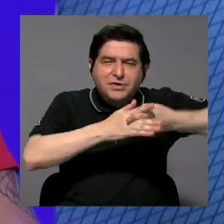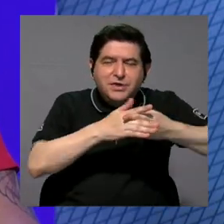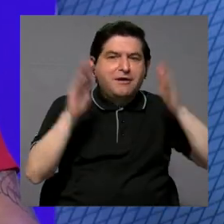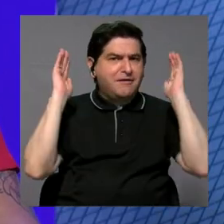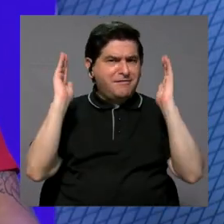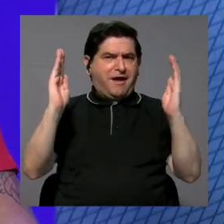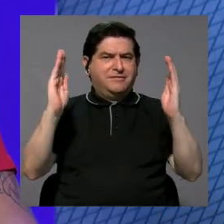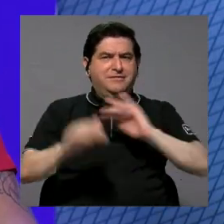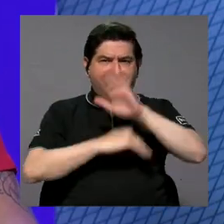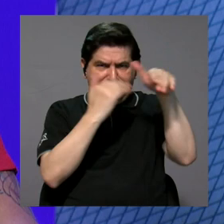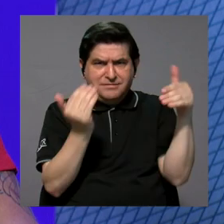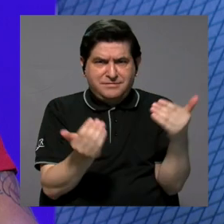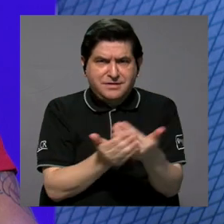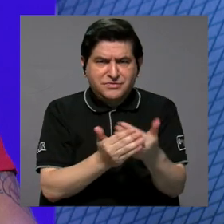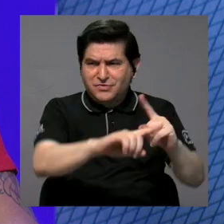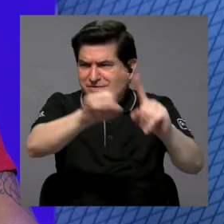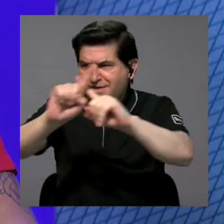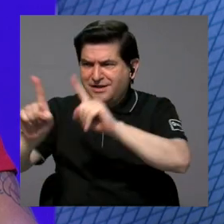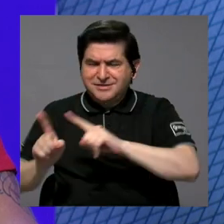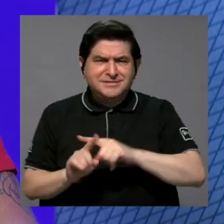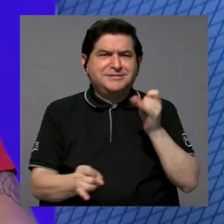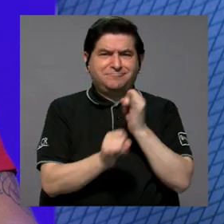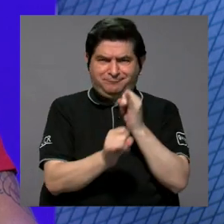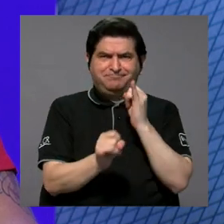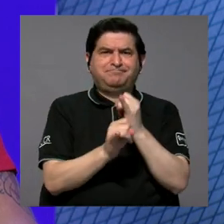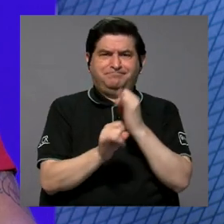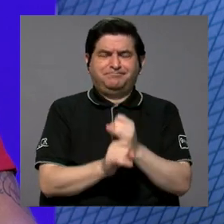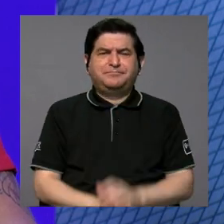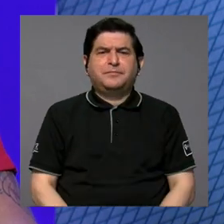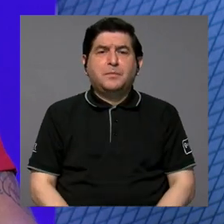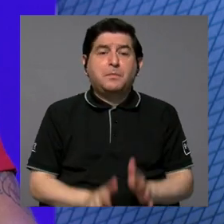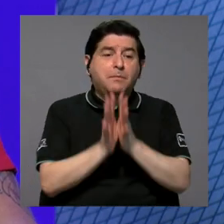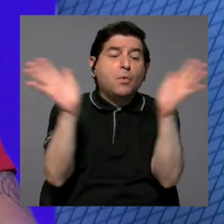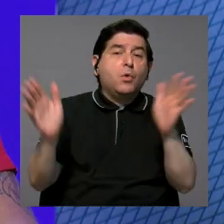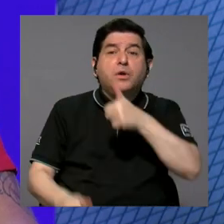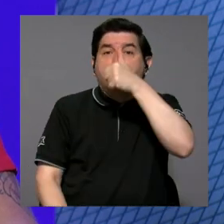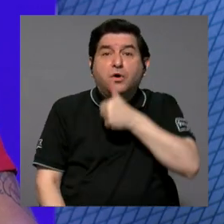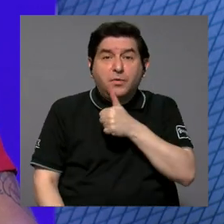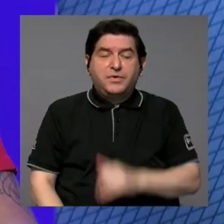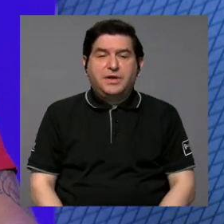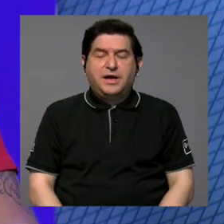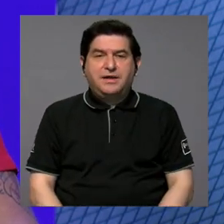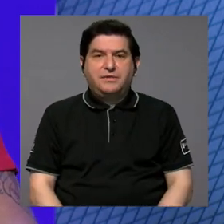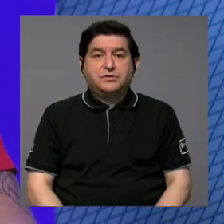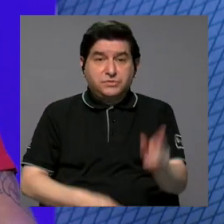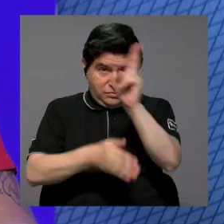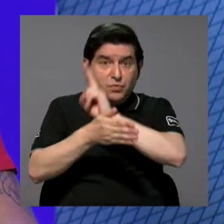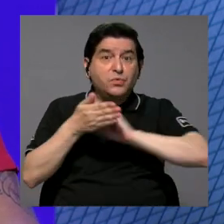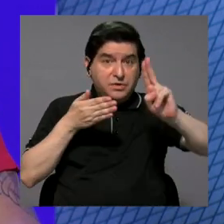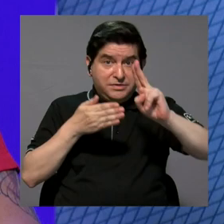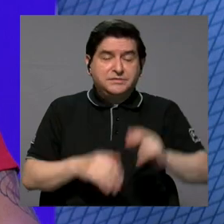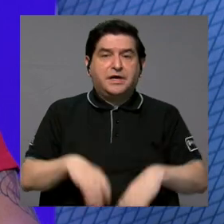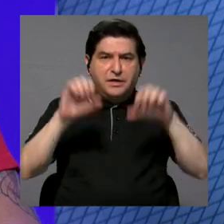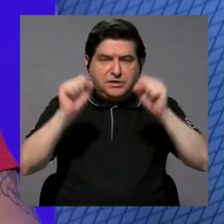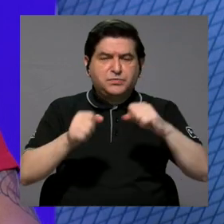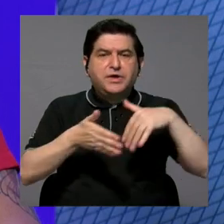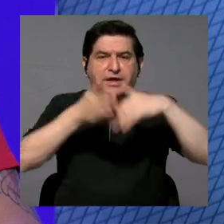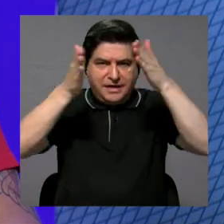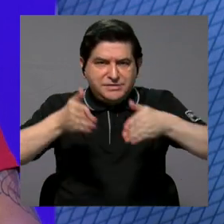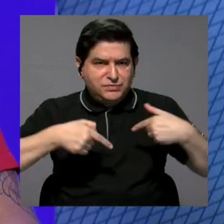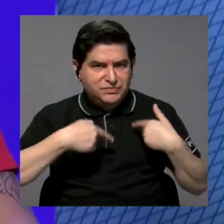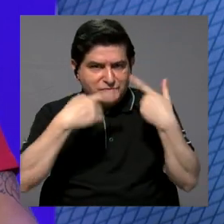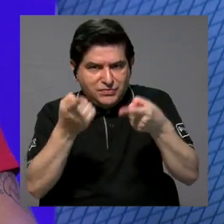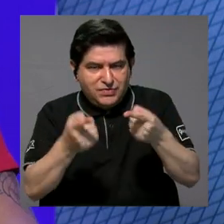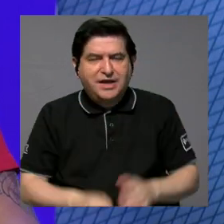para que todas estas diferentes instituciones público-privadas a nivel superior puedan llegar con los estudiantes,